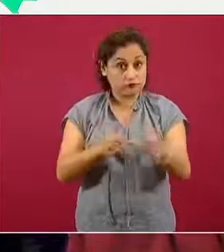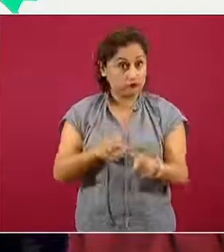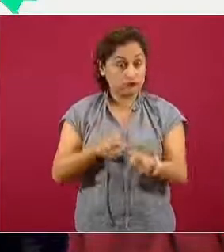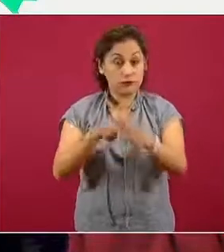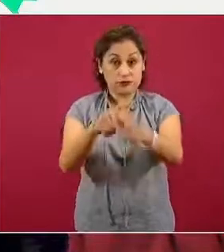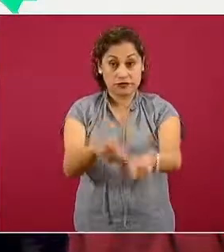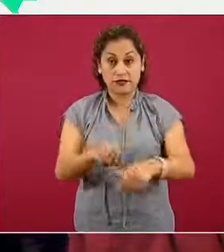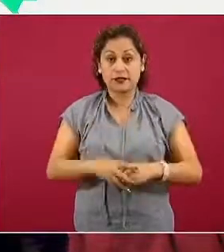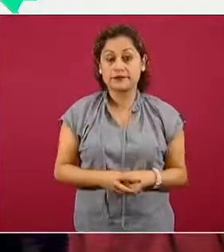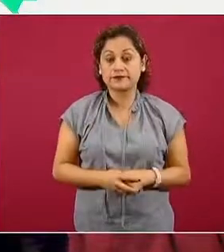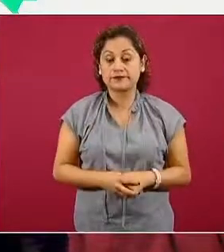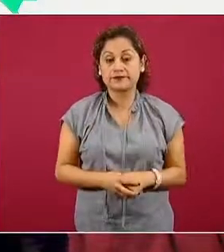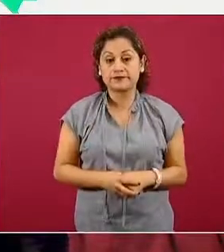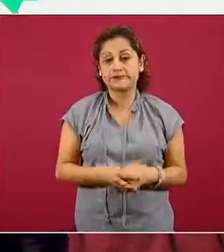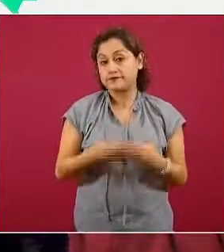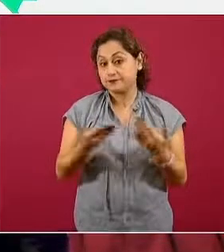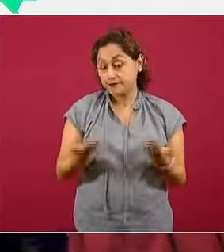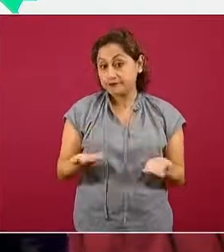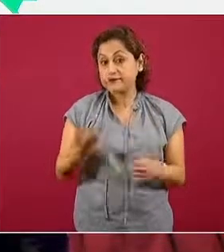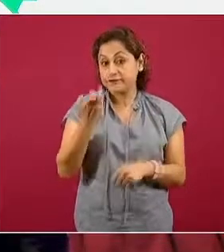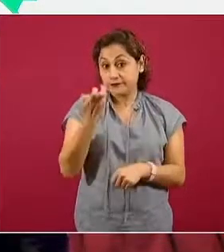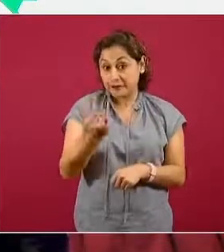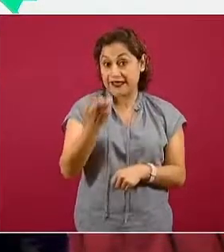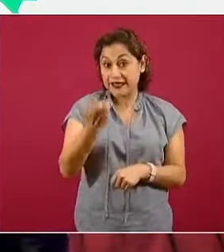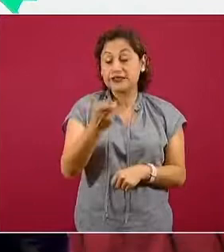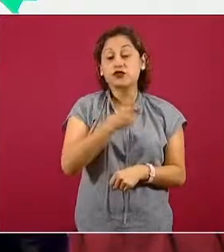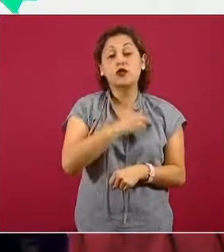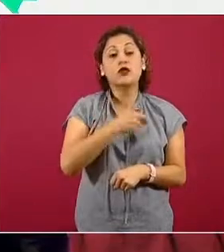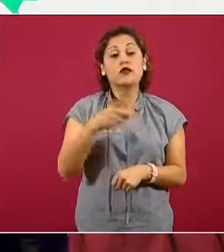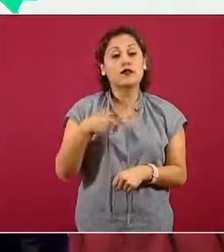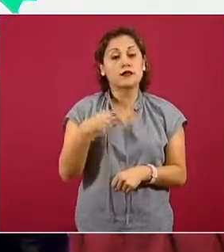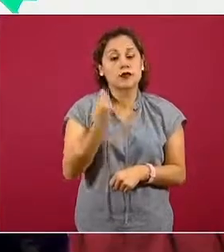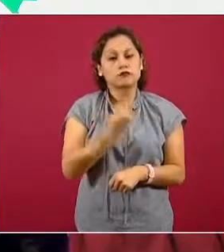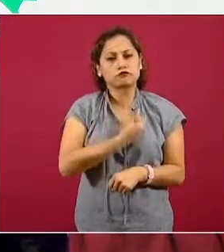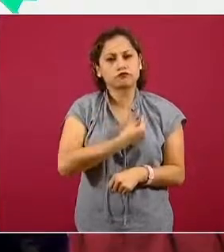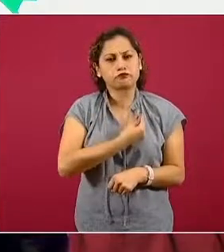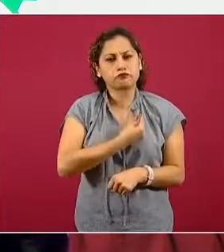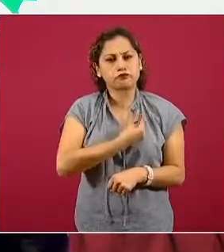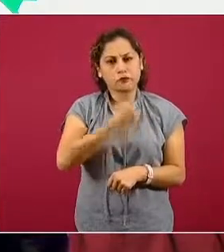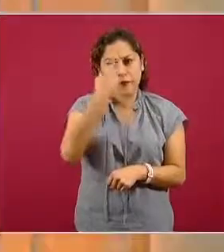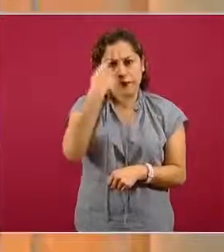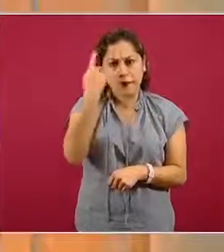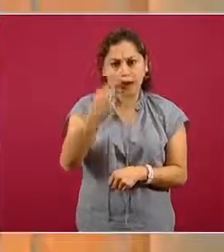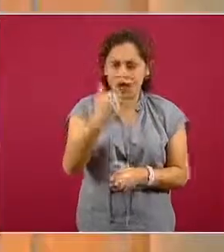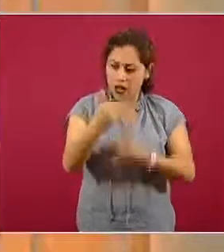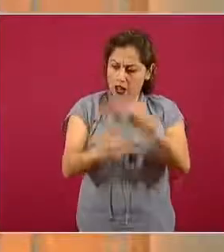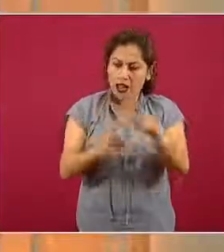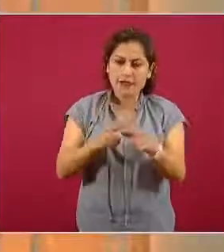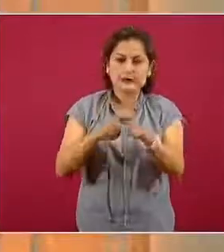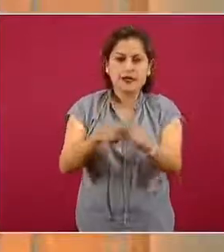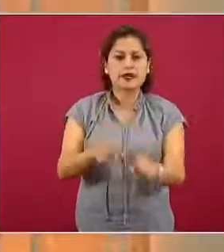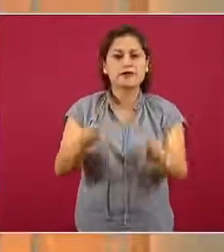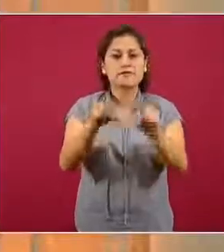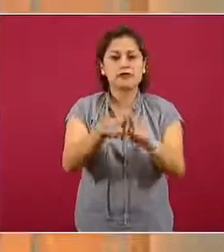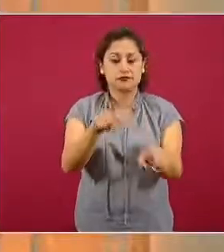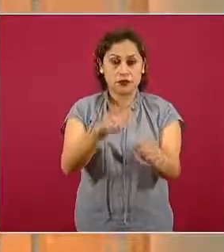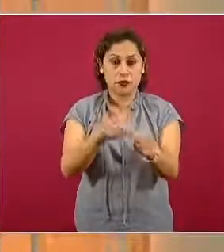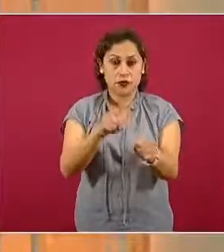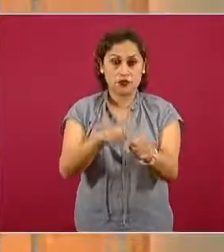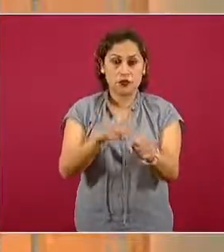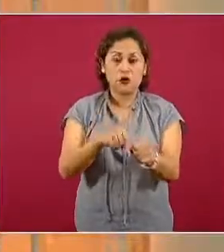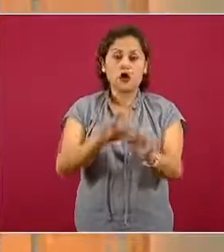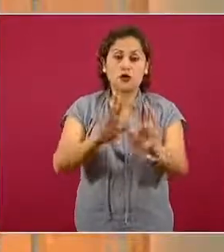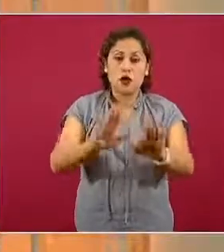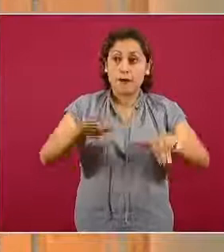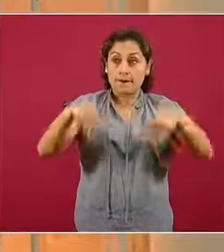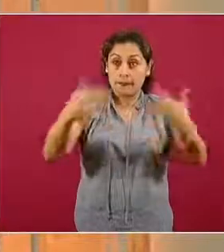mantenerlo y esto es un reto todavía constante y permanente, mientras la pandemia y la epidemia en el mundo dura.